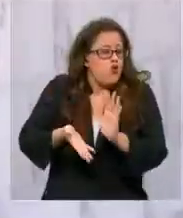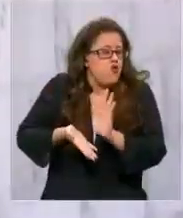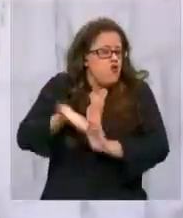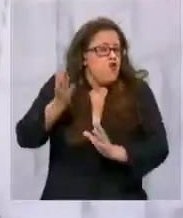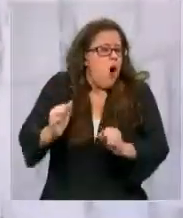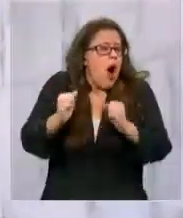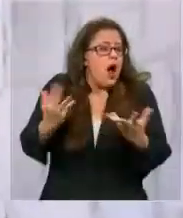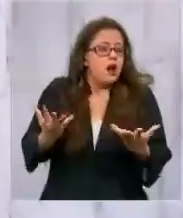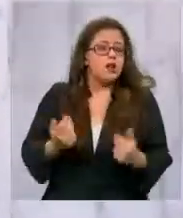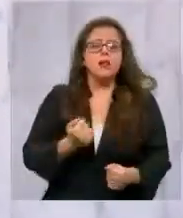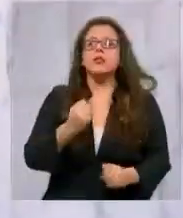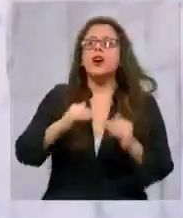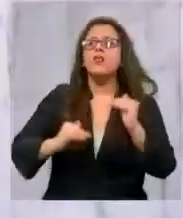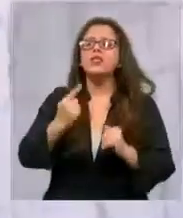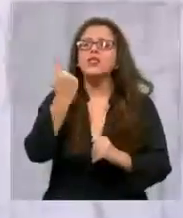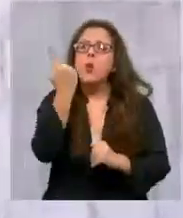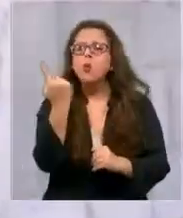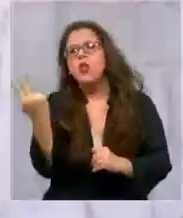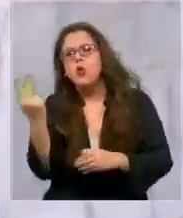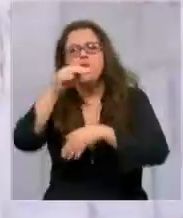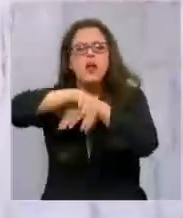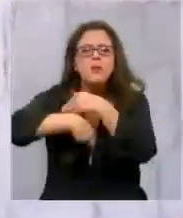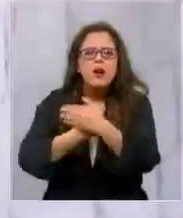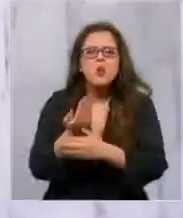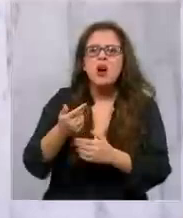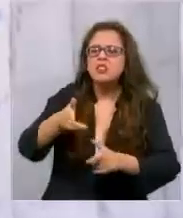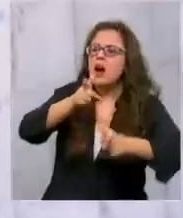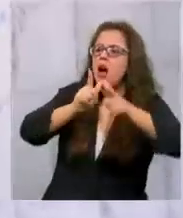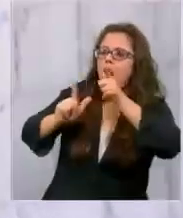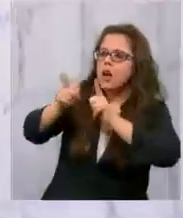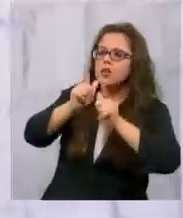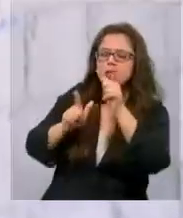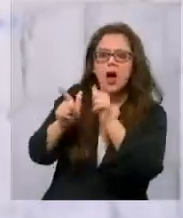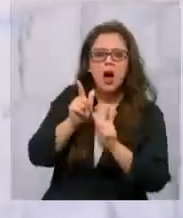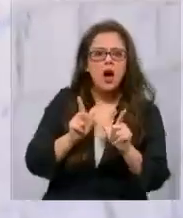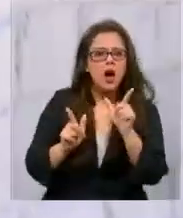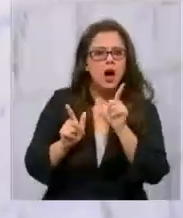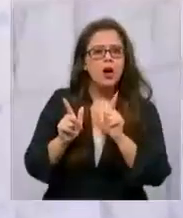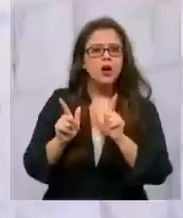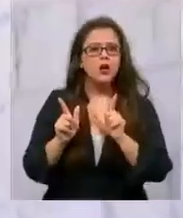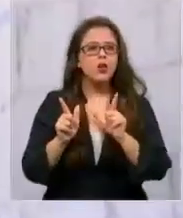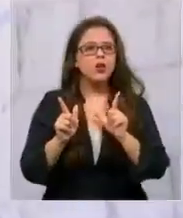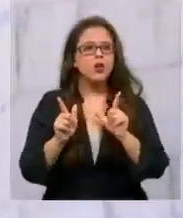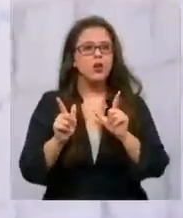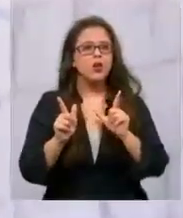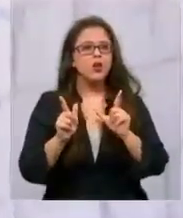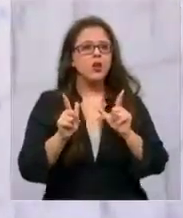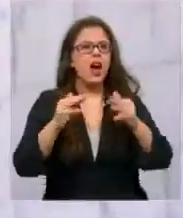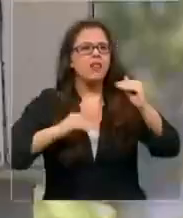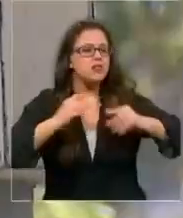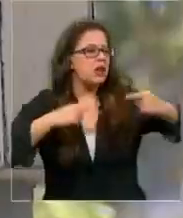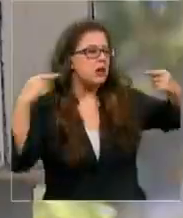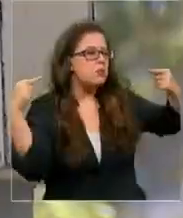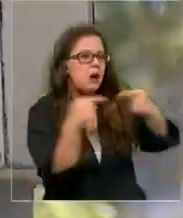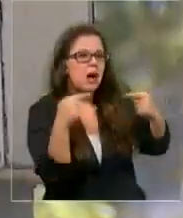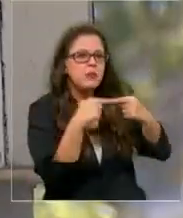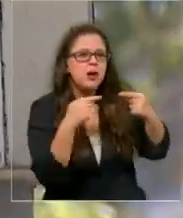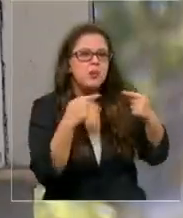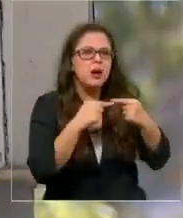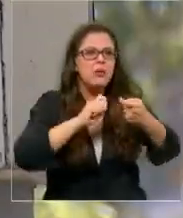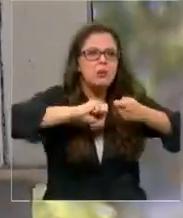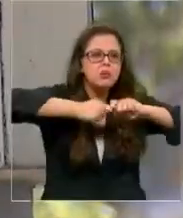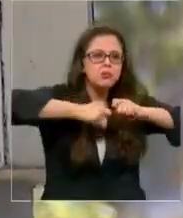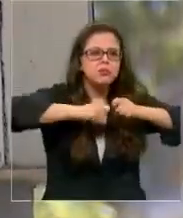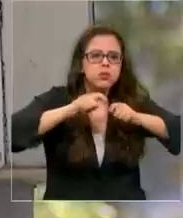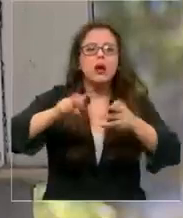A las 1, 2 de la mañana, tomando chavo, haciendo hermanos, se ponen a pelear. Un problema